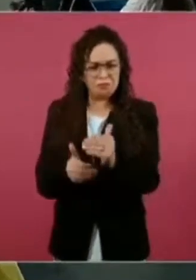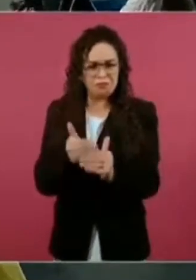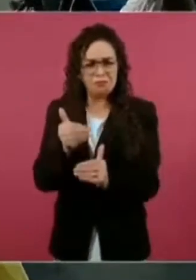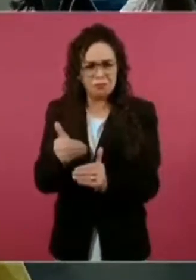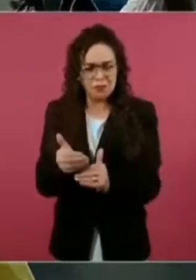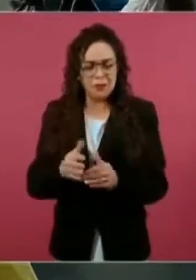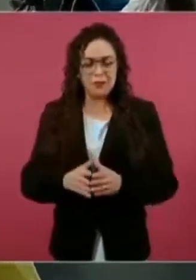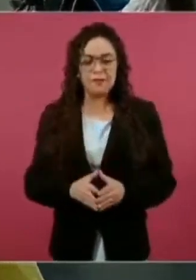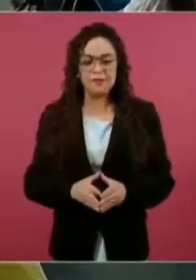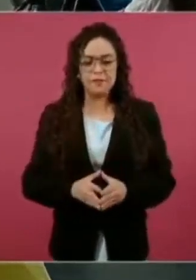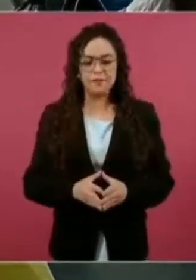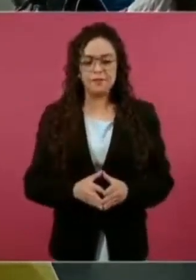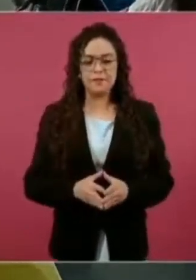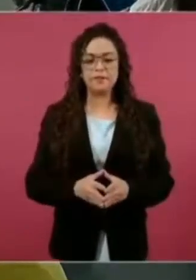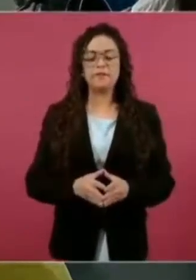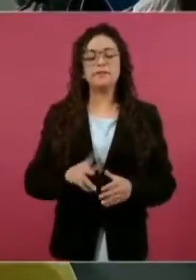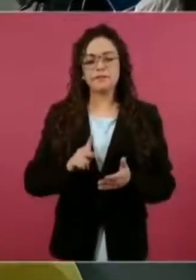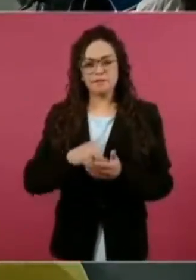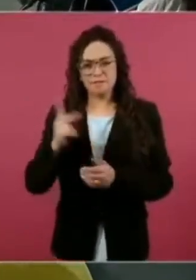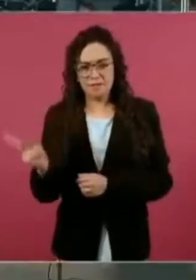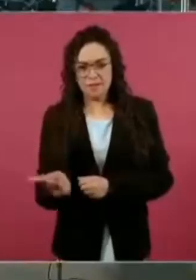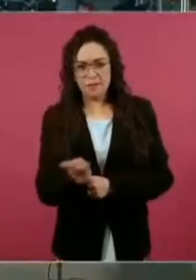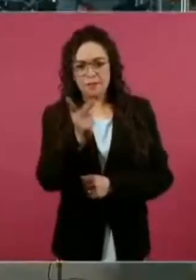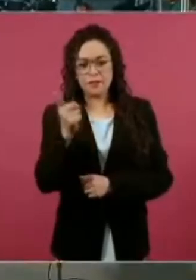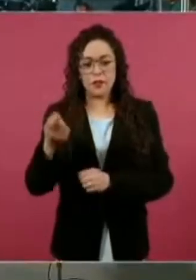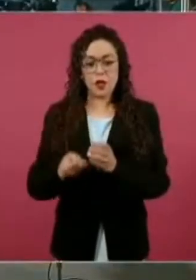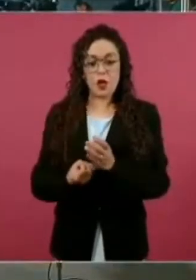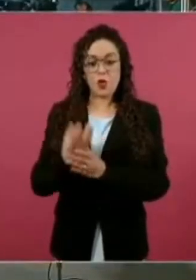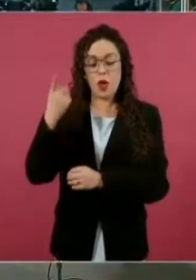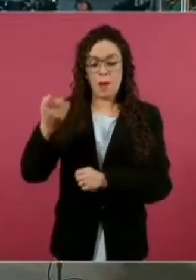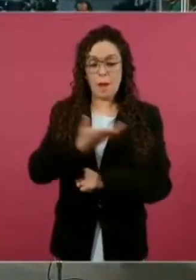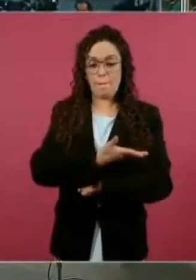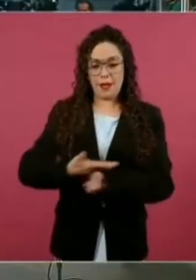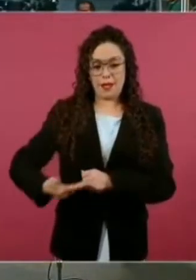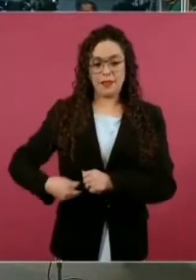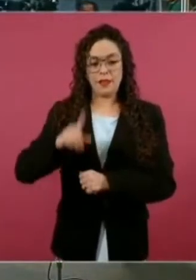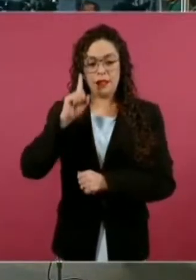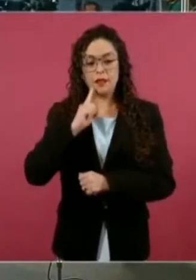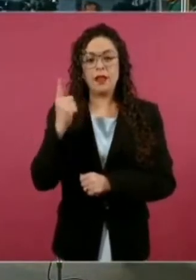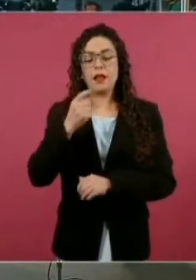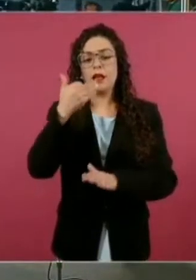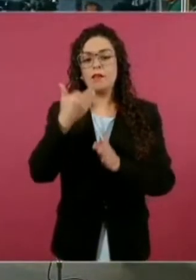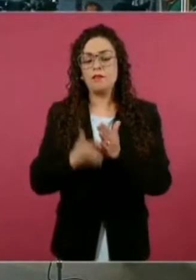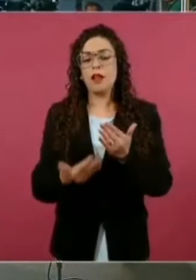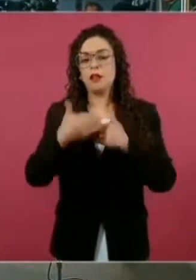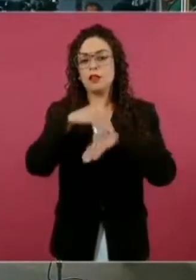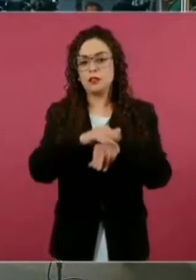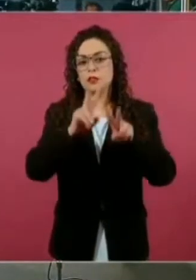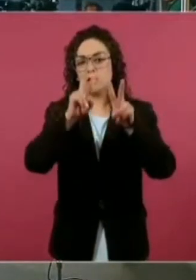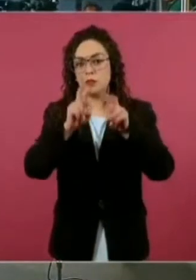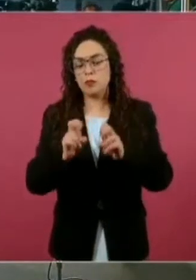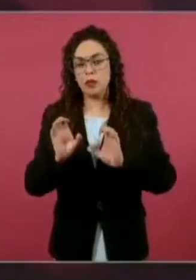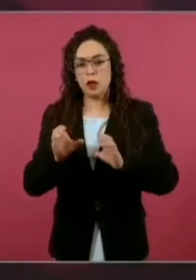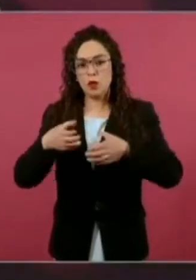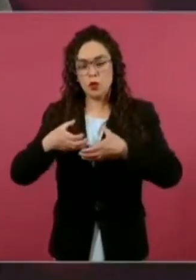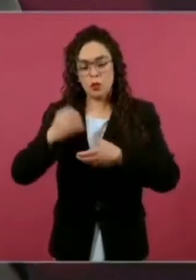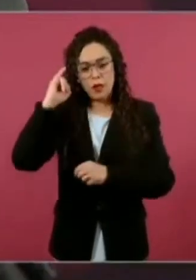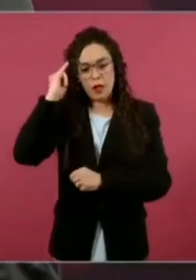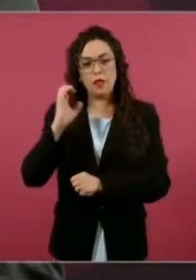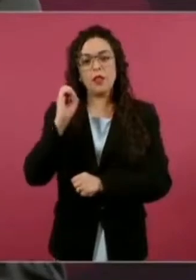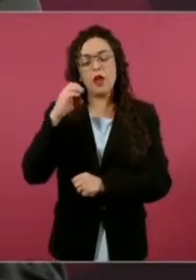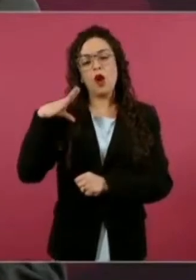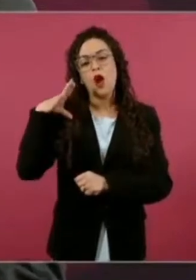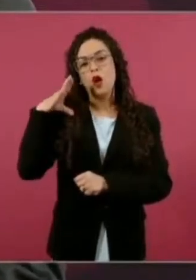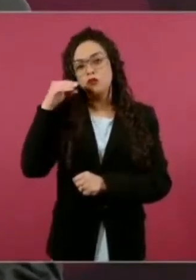en esa agenda para la nueva presidenta en materia de pueblos y comunidades indígenas y afromexicanos? La aplicación